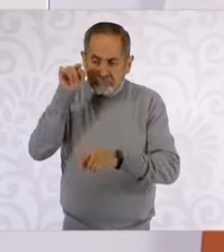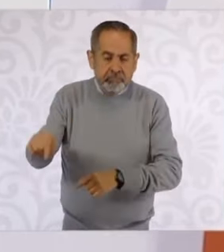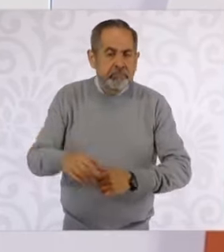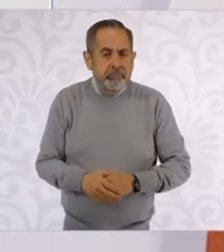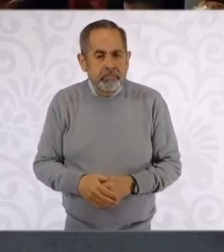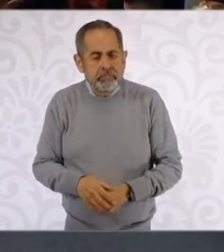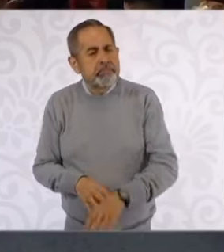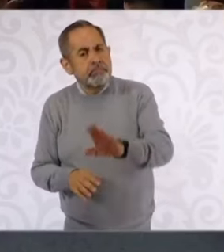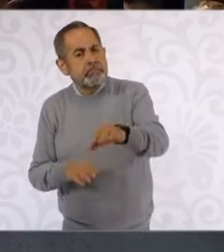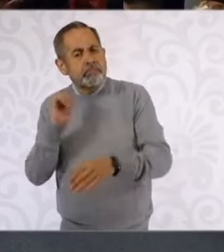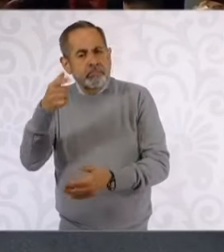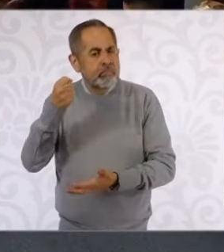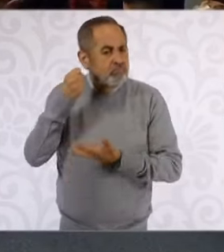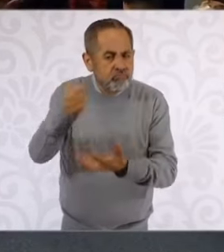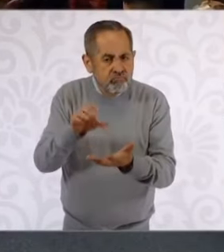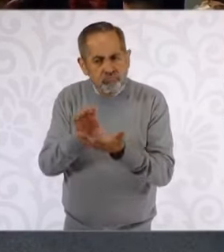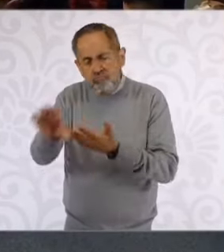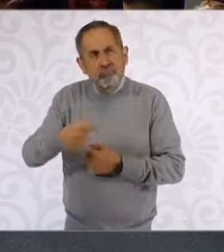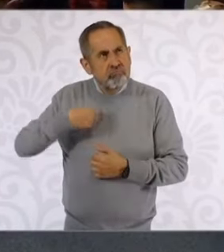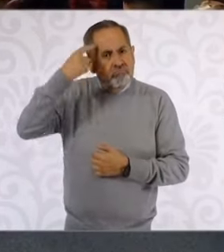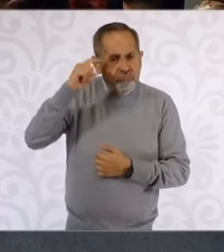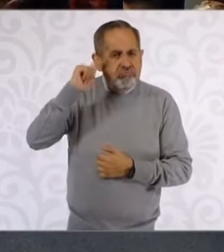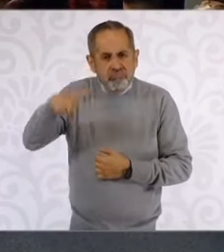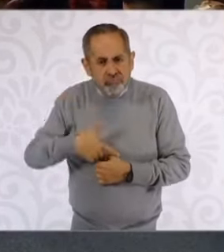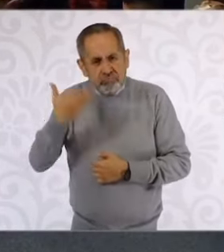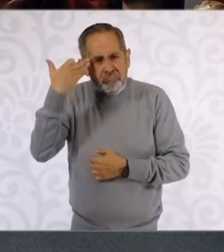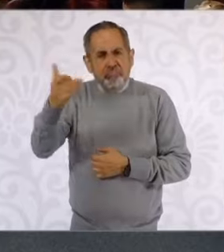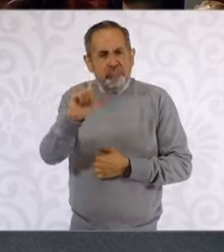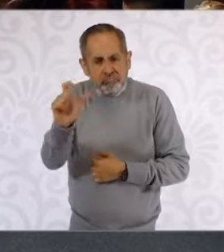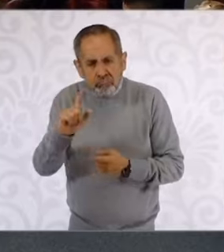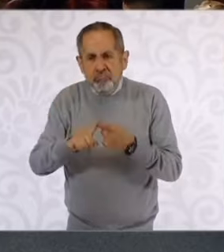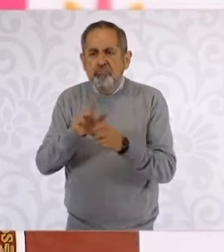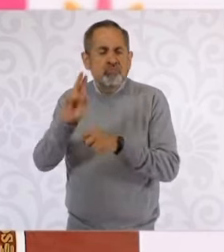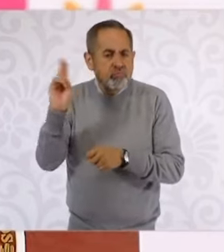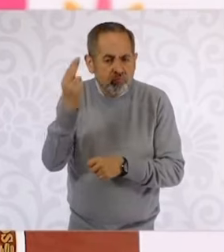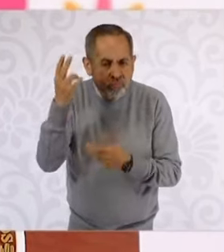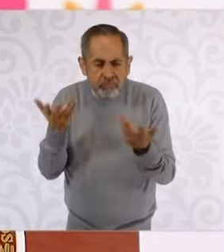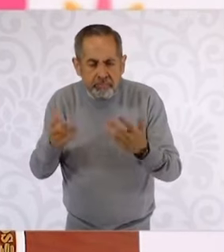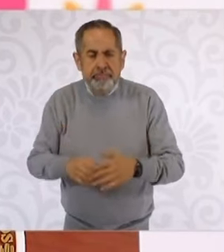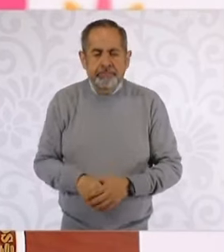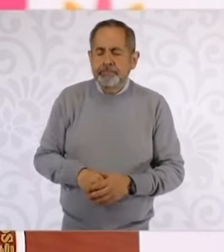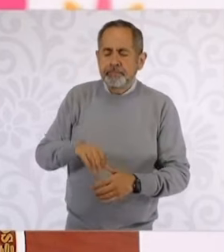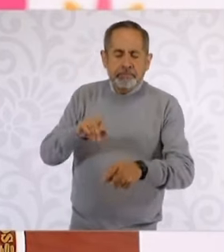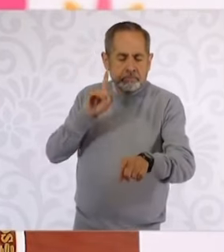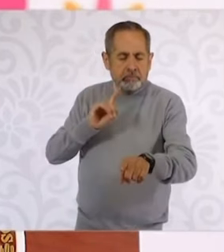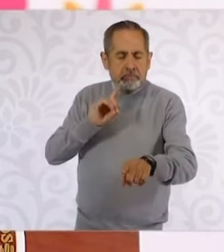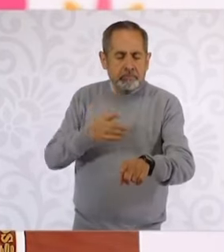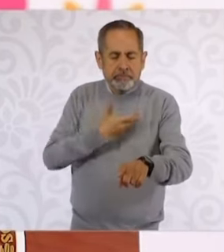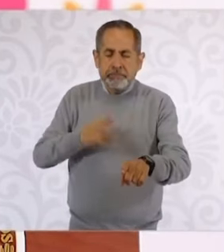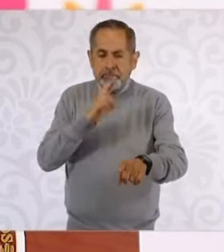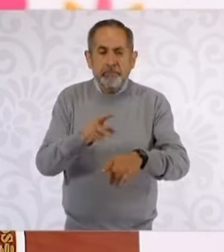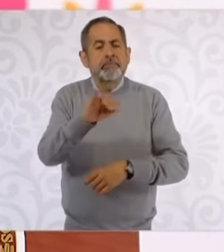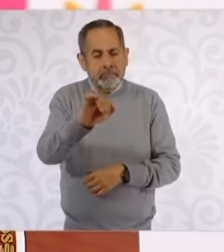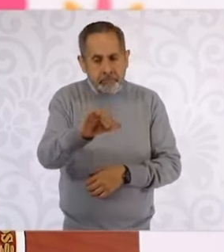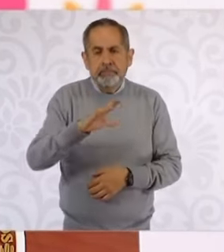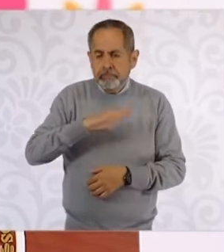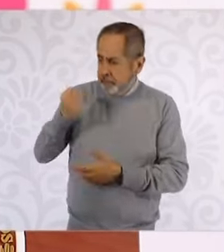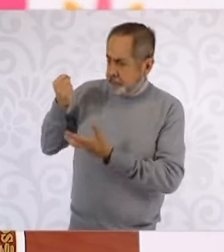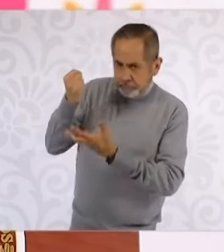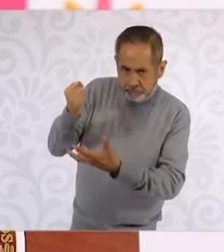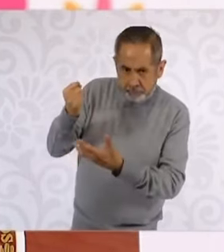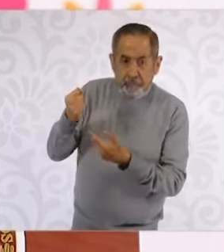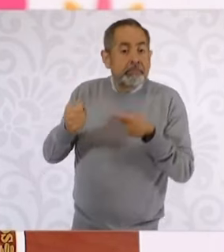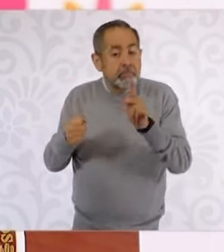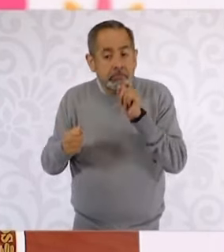hay un presupuesto tal vez en mente, tiempos, qué universidades...? Sí, una parte es presupuesto y otra parte es vincular a distintos grupos de